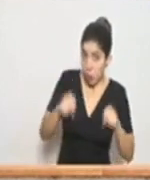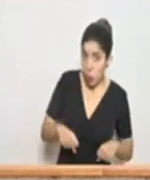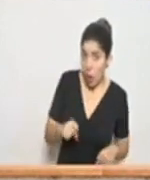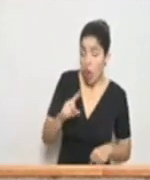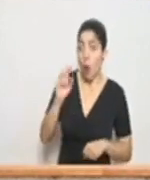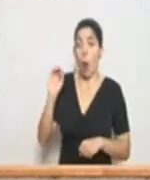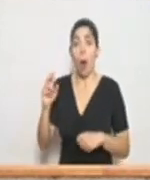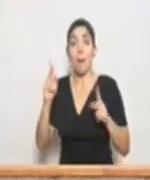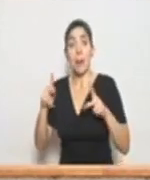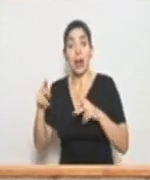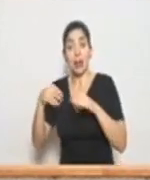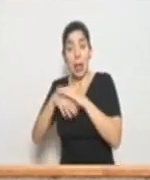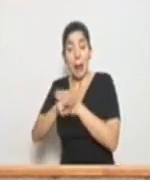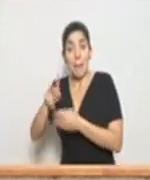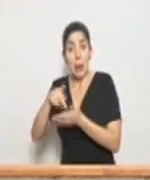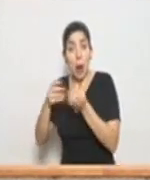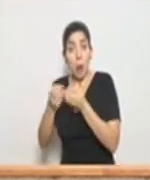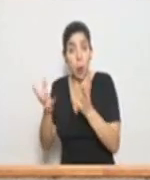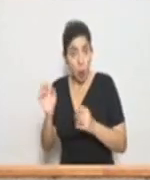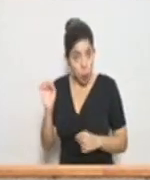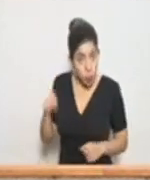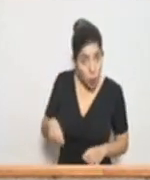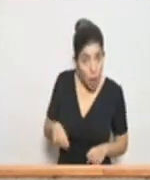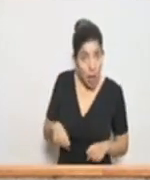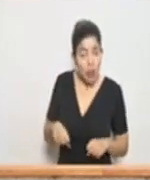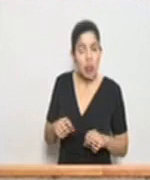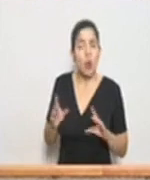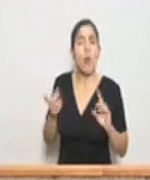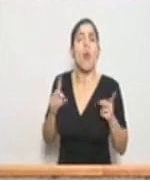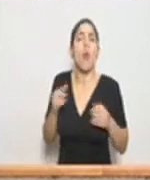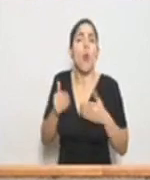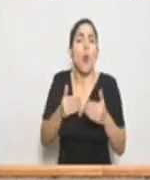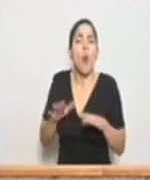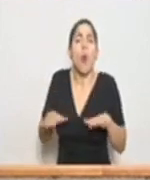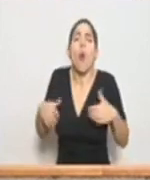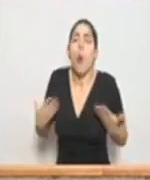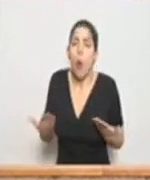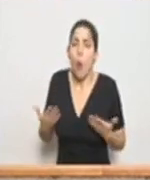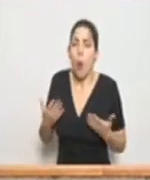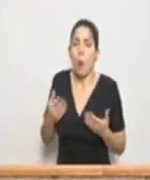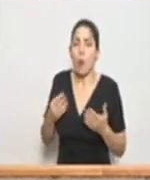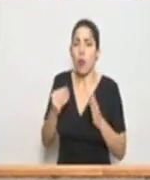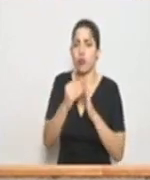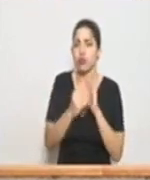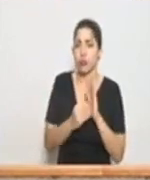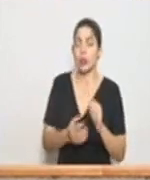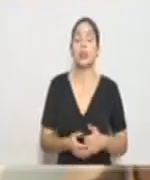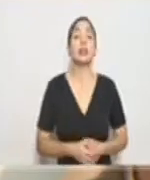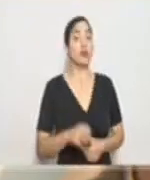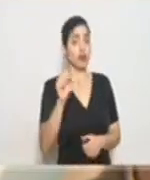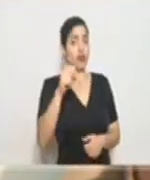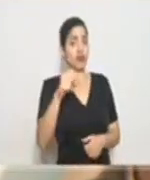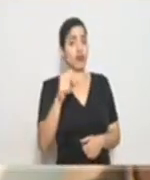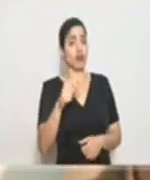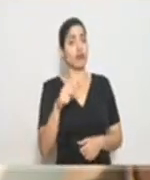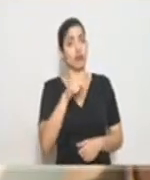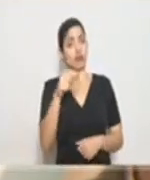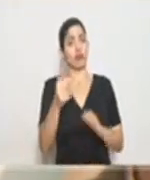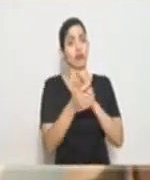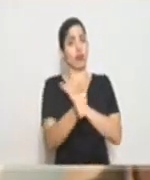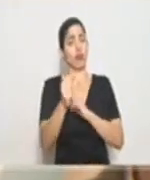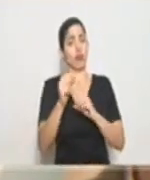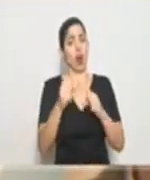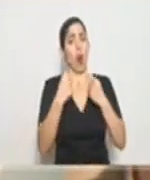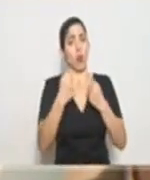que las personas ingresen a parques públicos? ¿Cuál es el procedimiento y cómo se debe registrar? Sí, en realidad ellos tienen esa capacidad